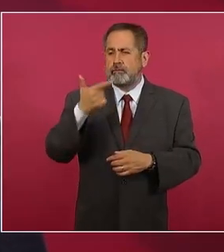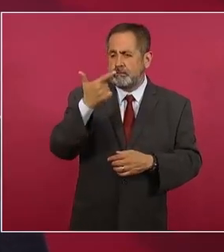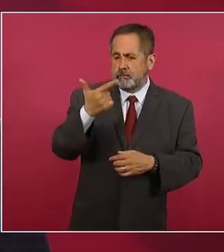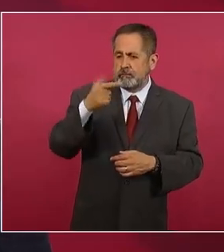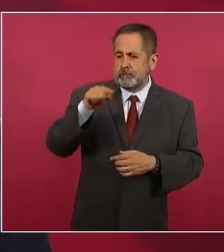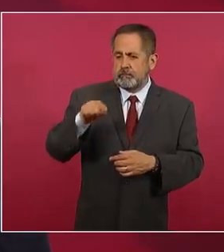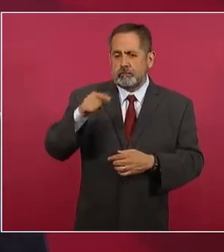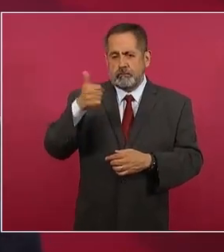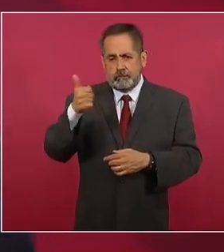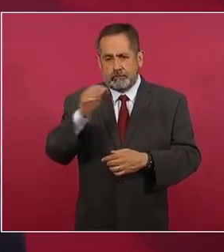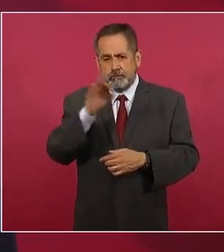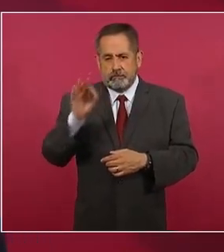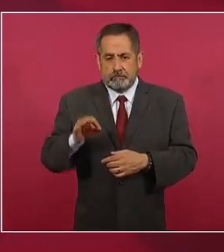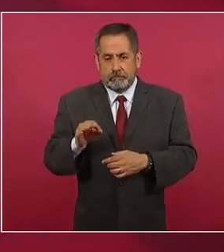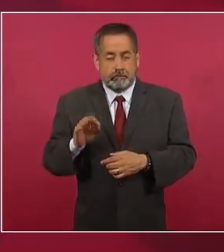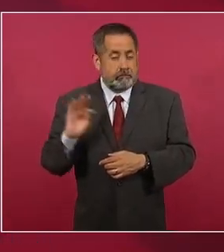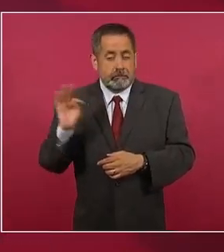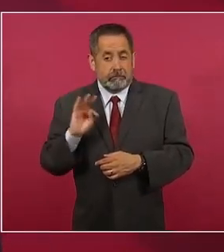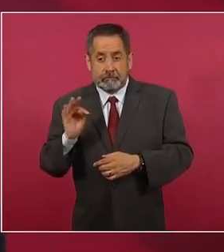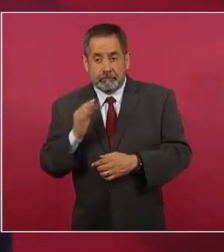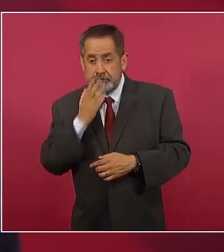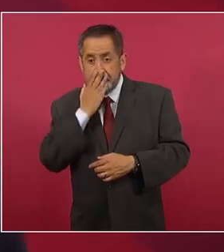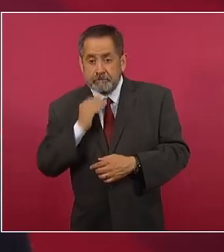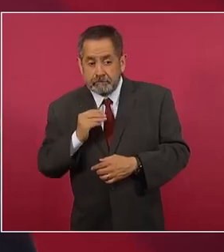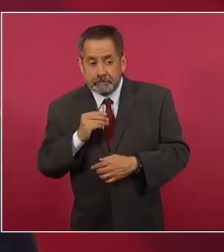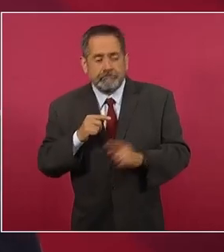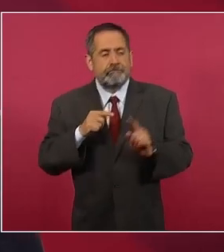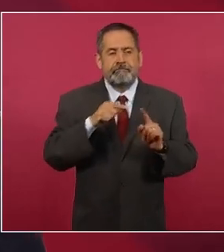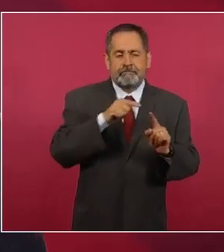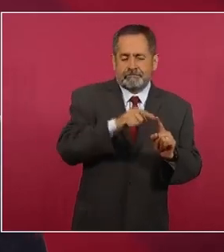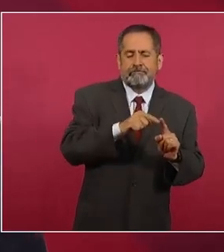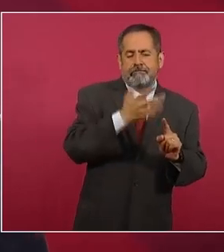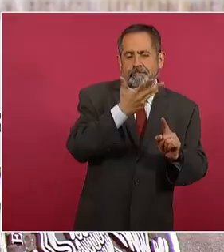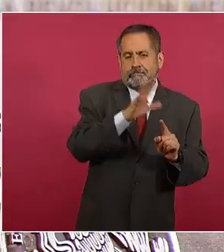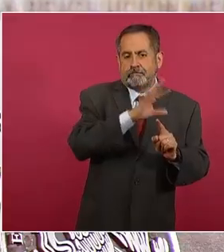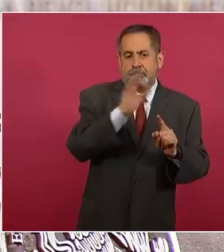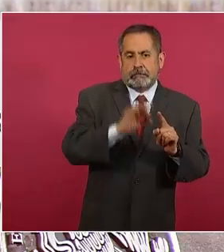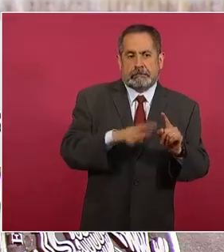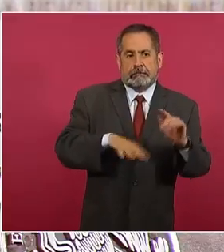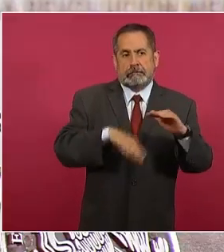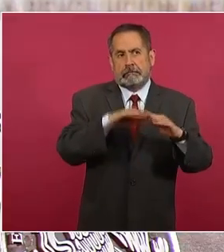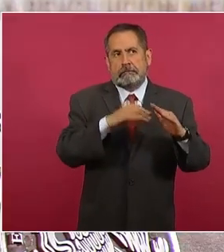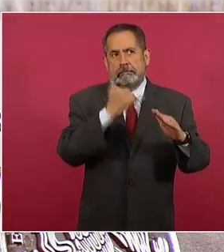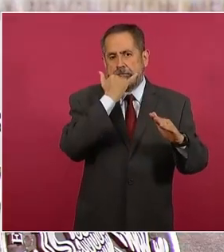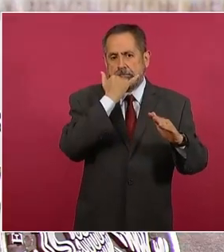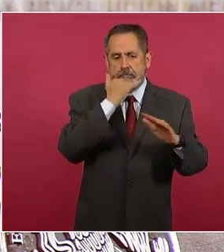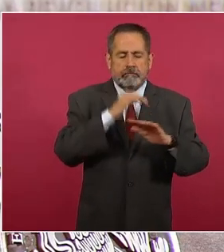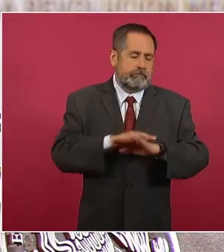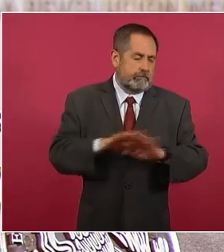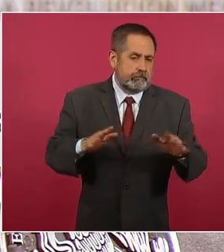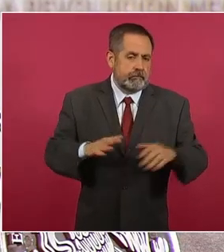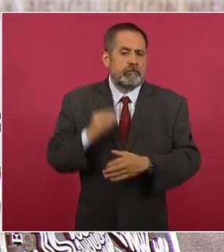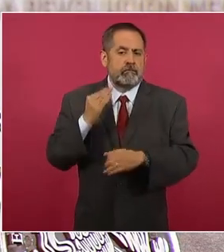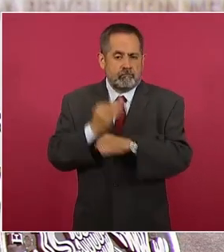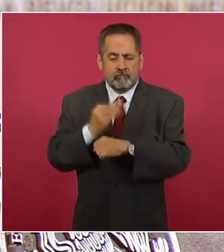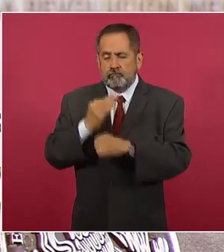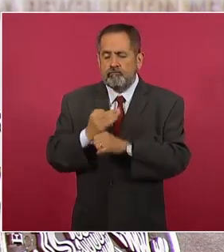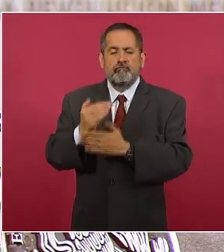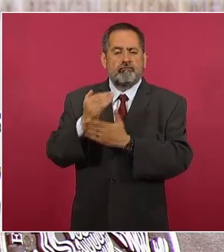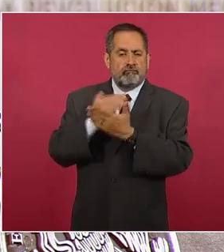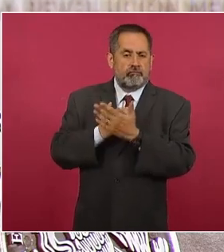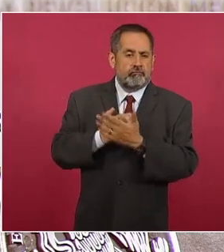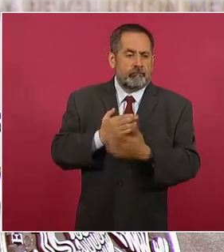por ciento estaría cerca del 10 por ciento, lo cual en sí mismo nos está quitando la presión